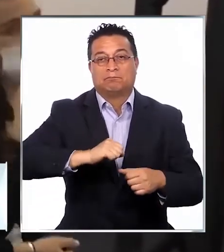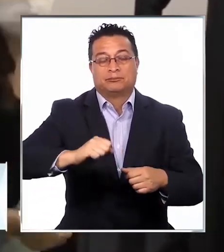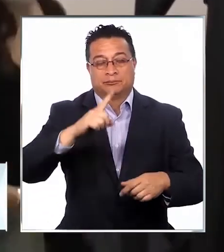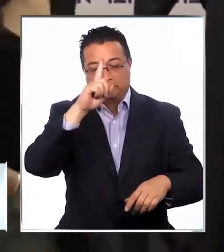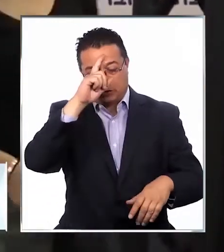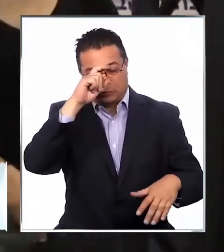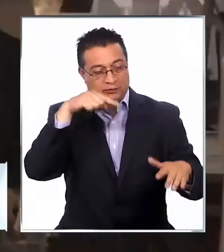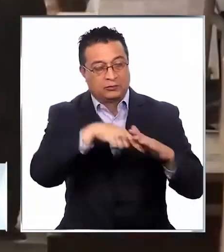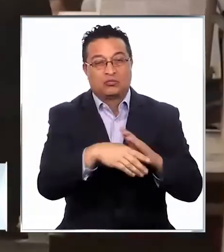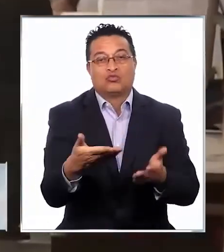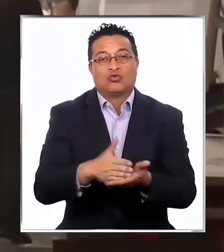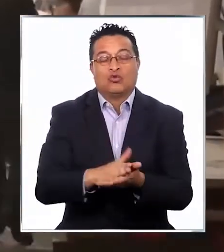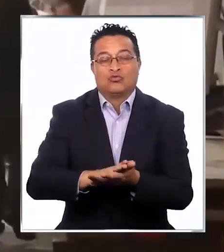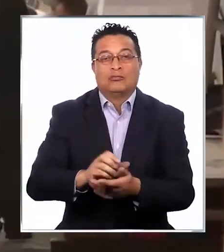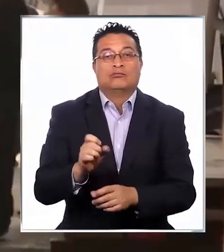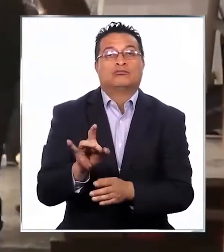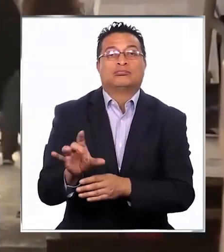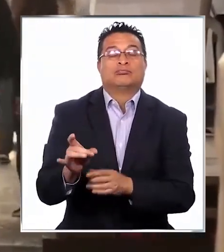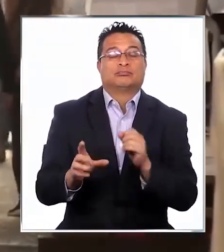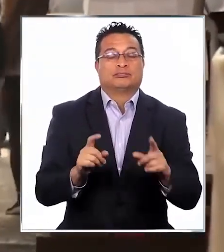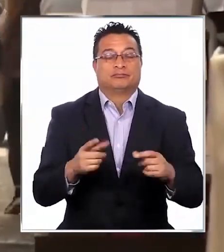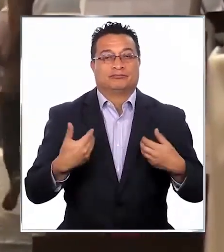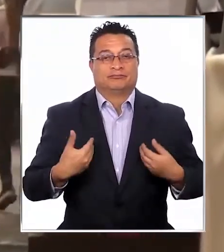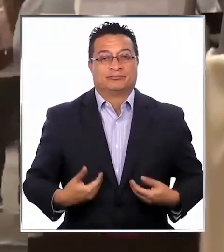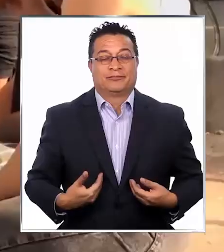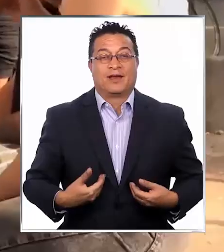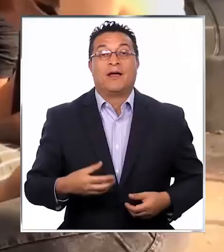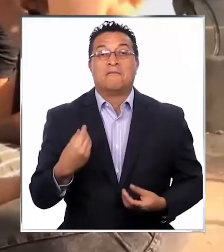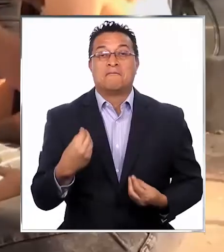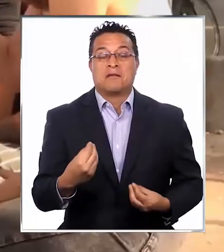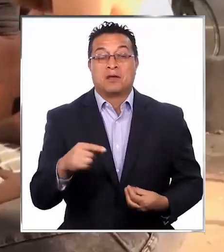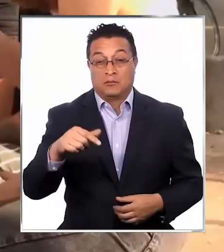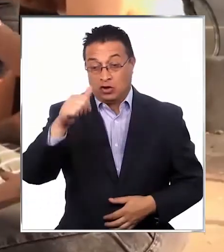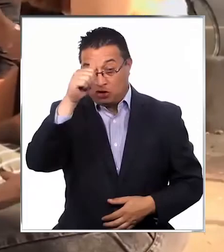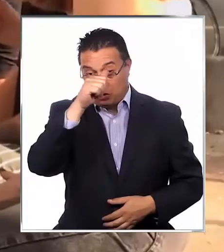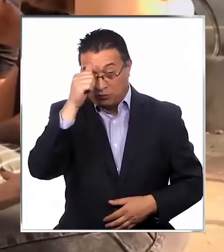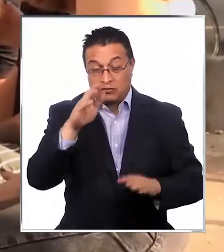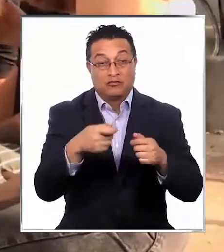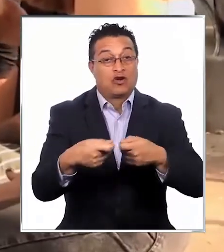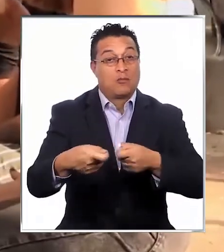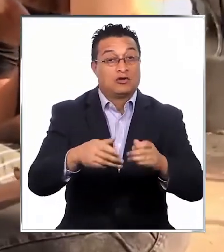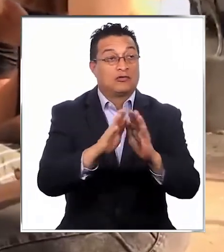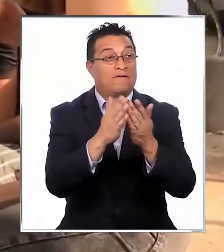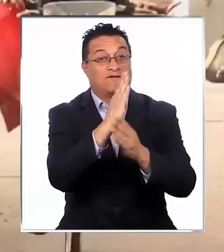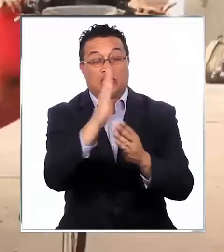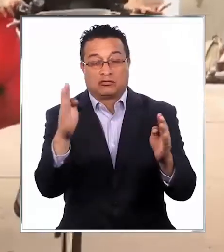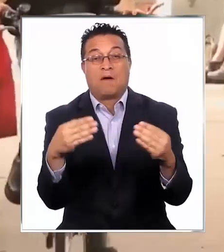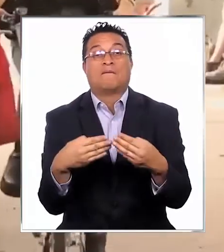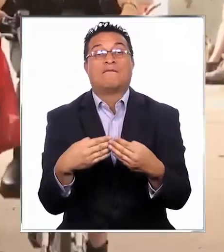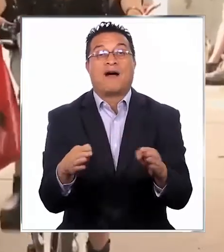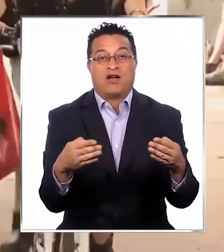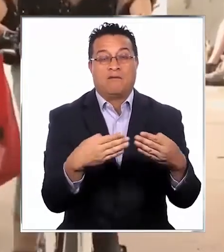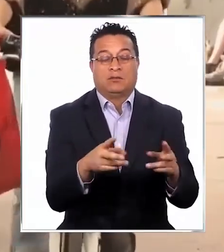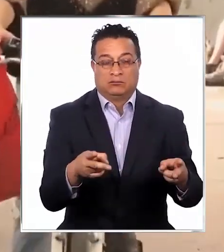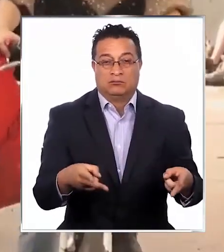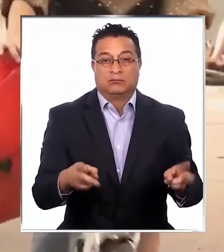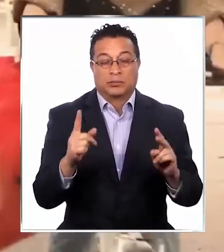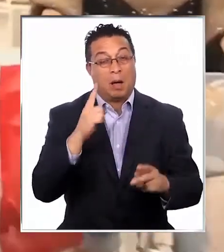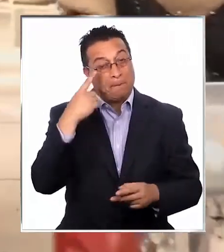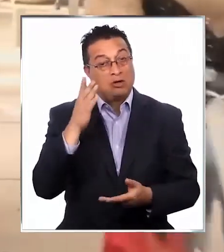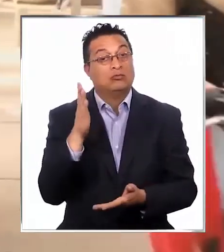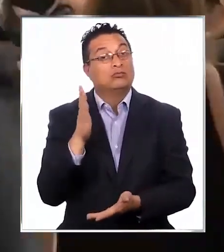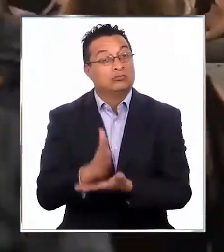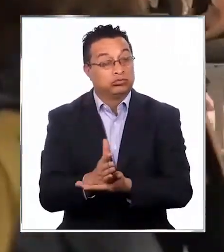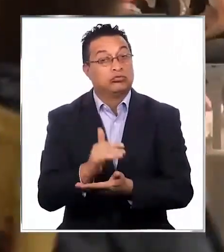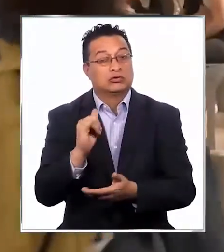hospitalizaciones y muertes por COVID-19. Desde este domingo, el comercio, las bibliotecas y museos pueden abrir sus puertas, pero